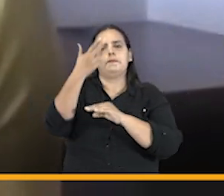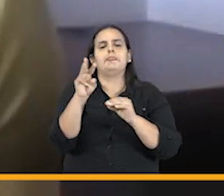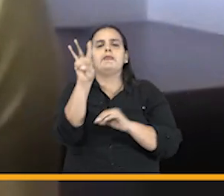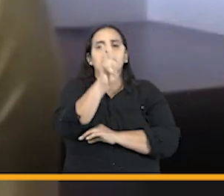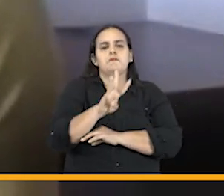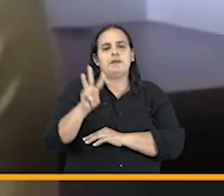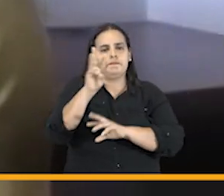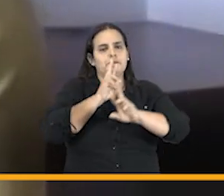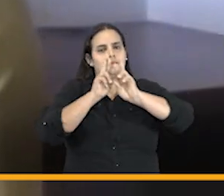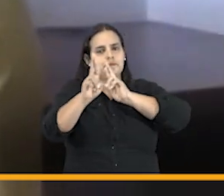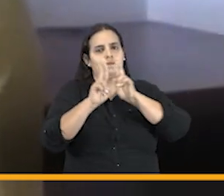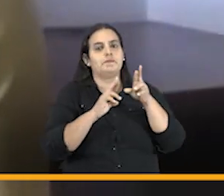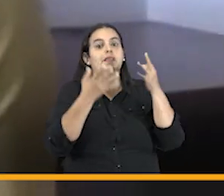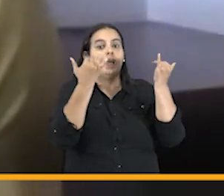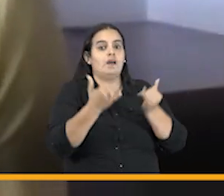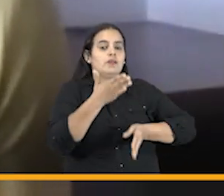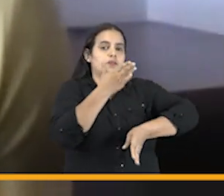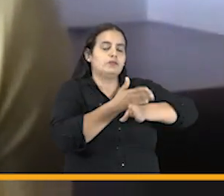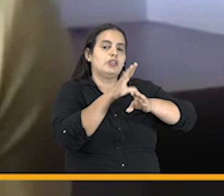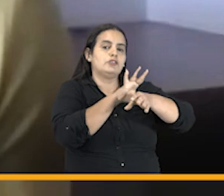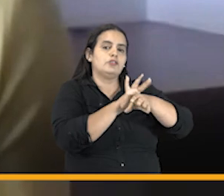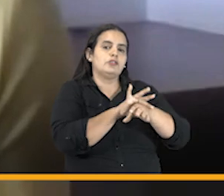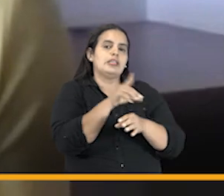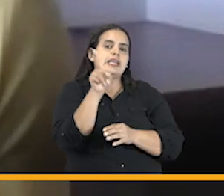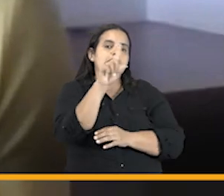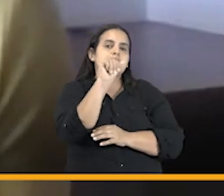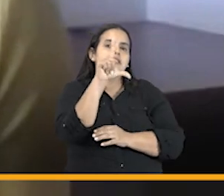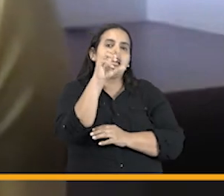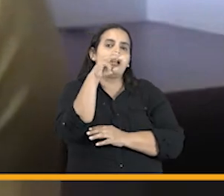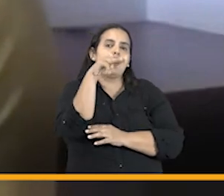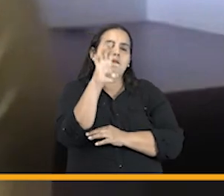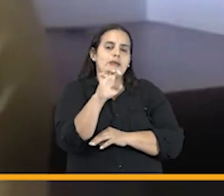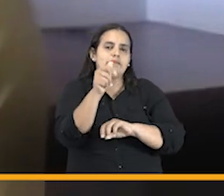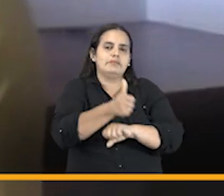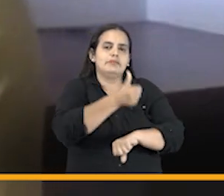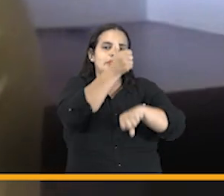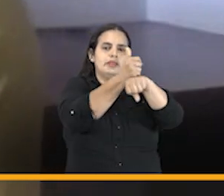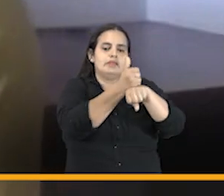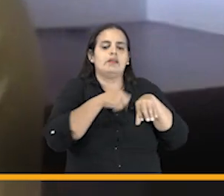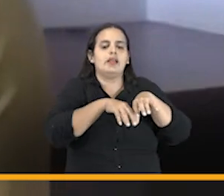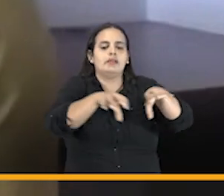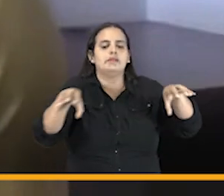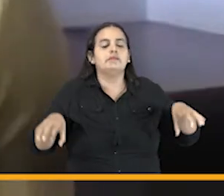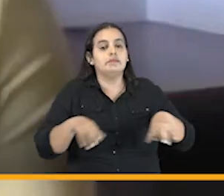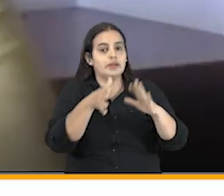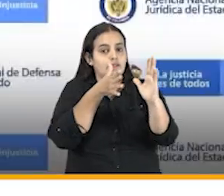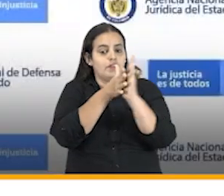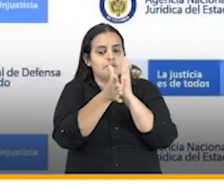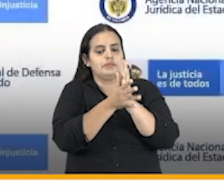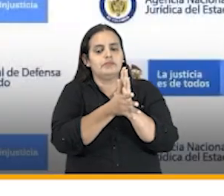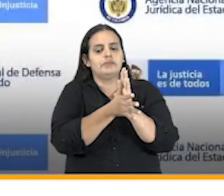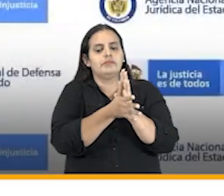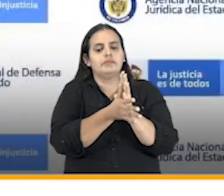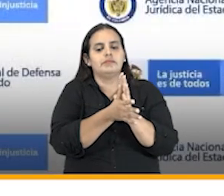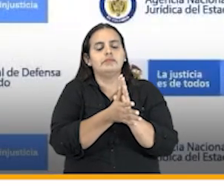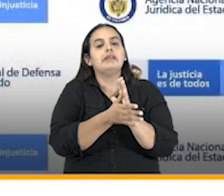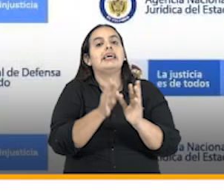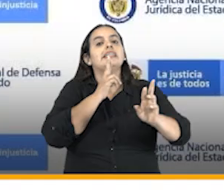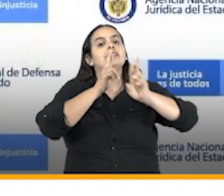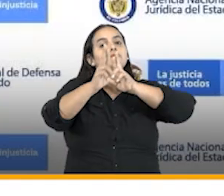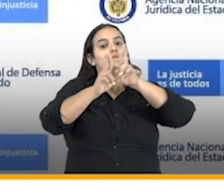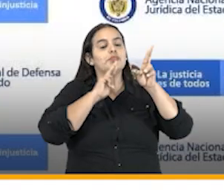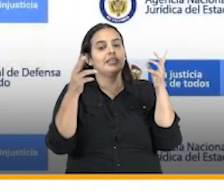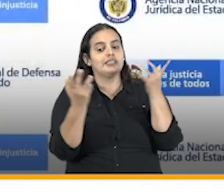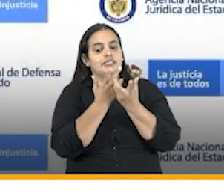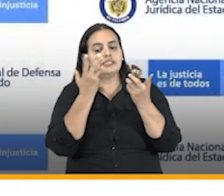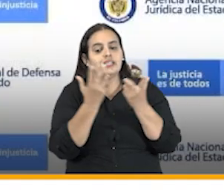página web a continuación la doctora Salomé Naranjo directora de gestión de información hablará sobre los resultados